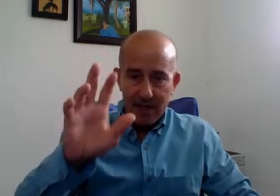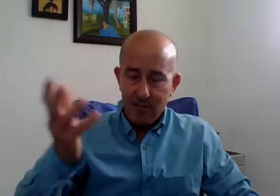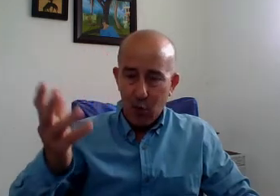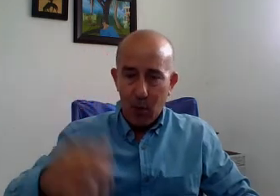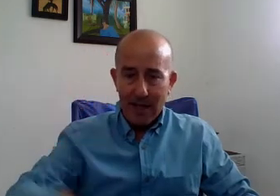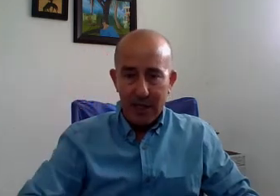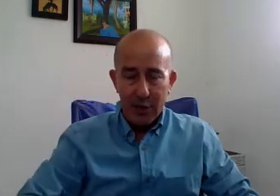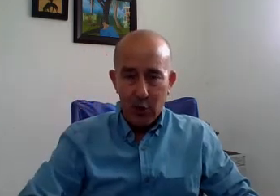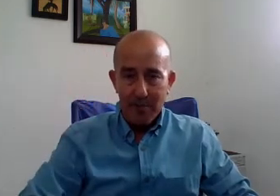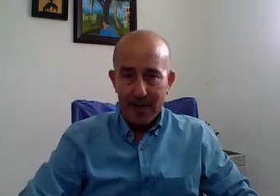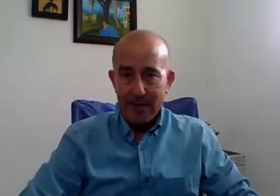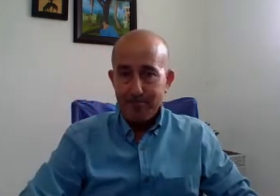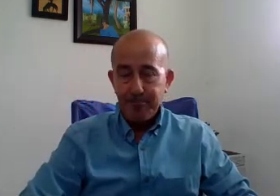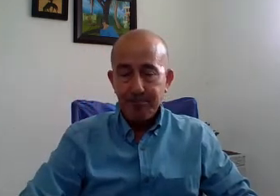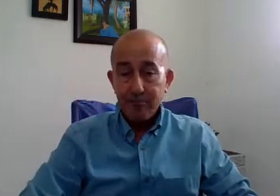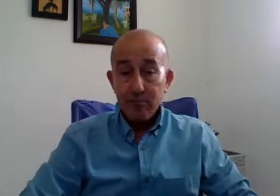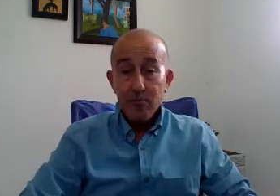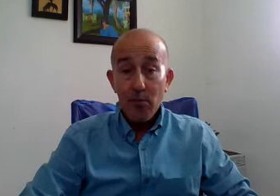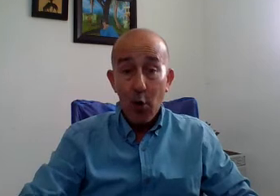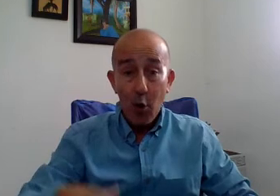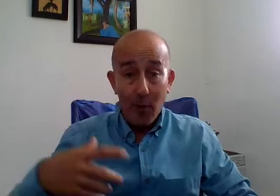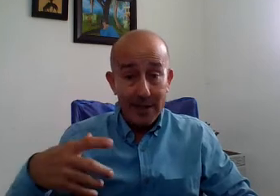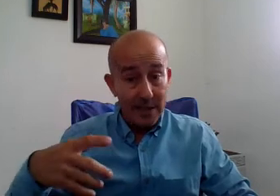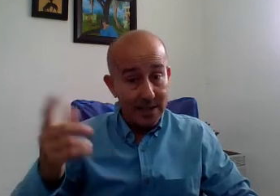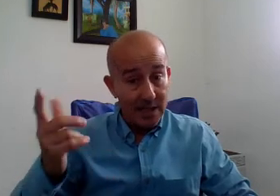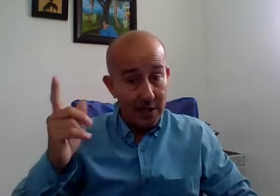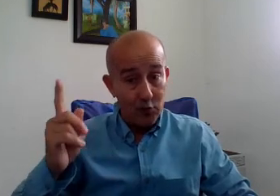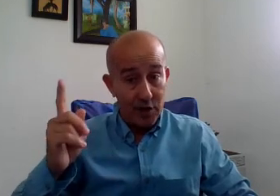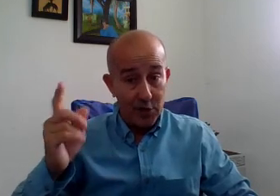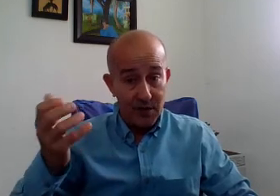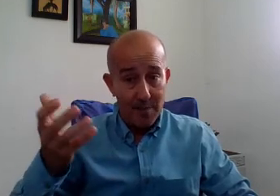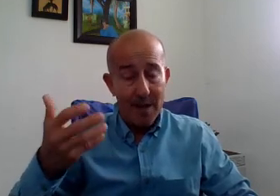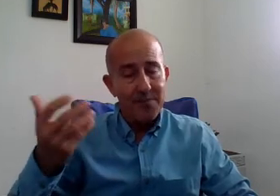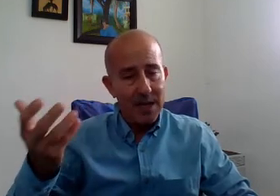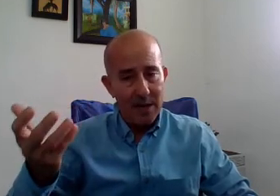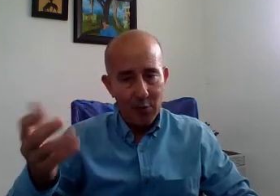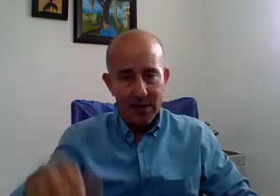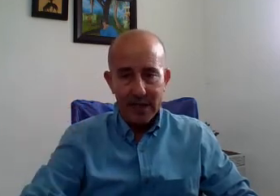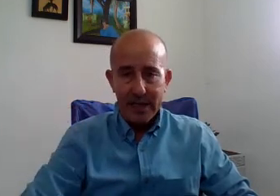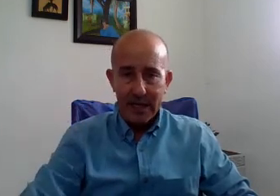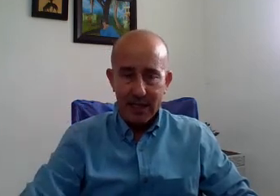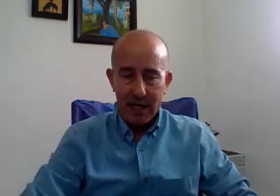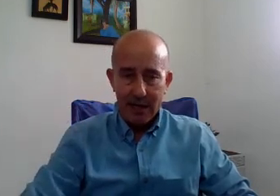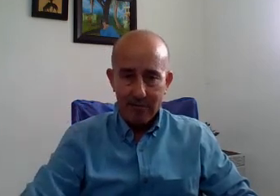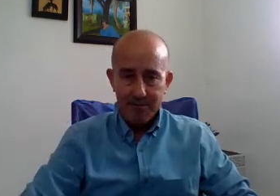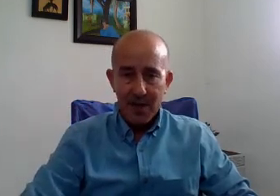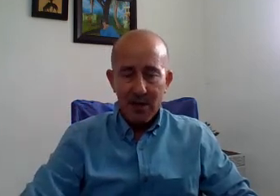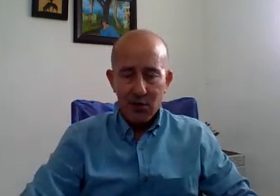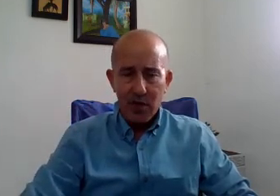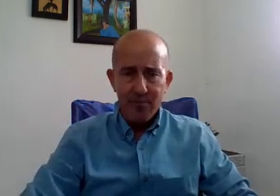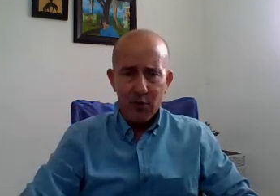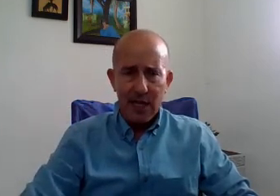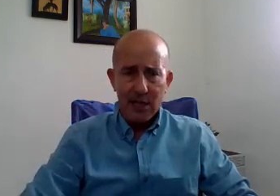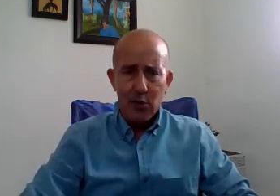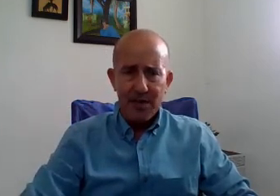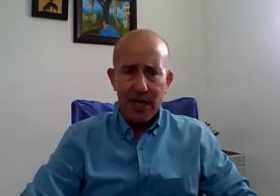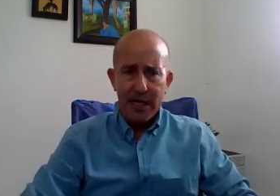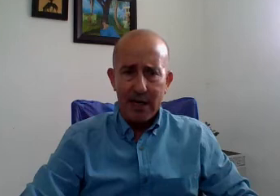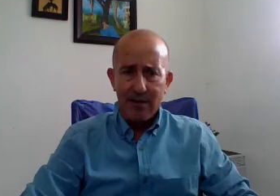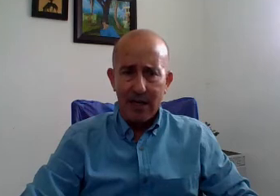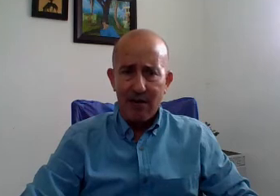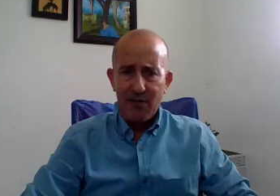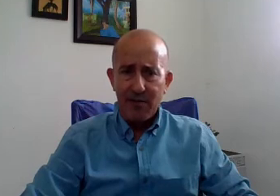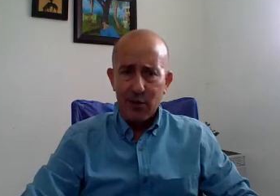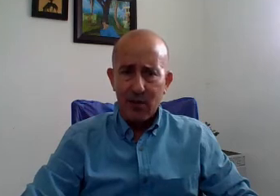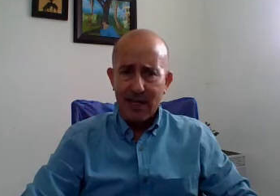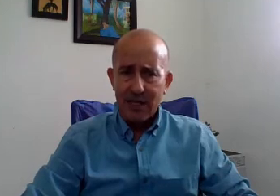Gabriel, o cualquier nombre, o cualquier seña que usted no sepa, la puede deletrear. Es importante dominar